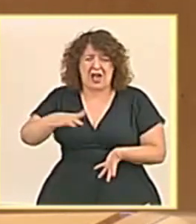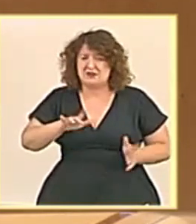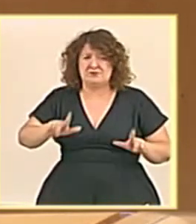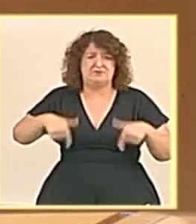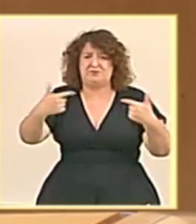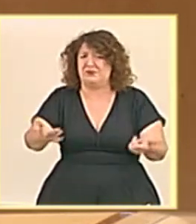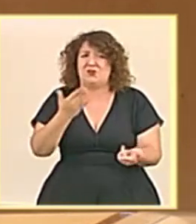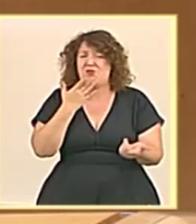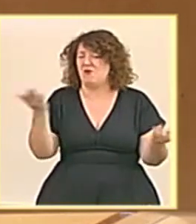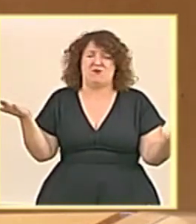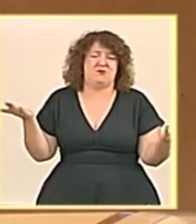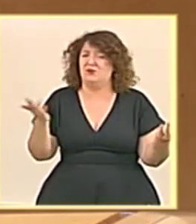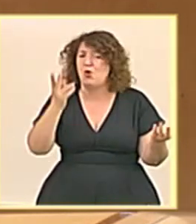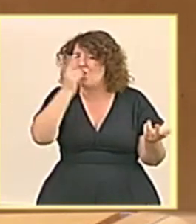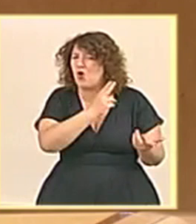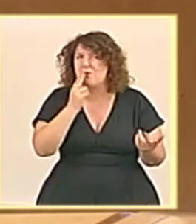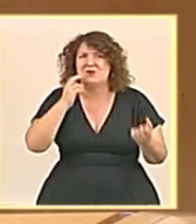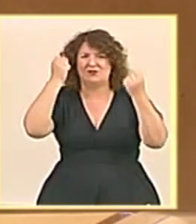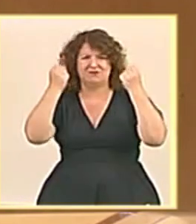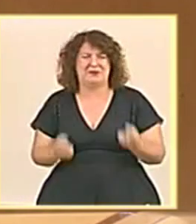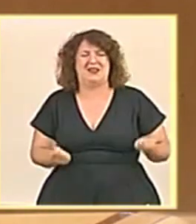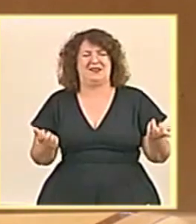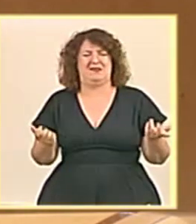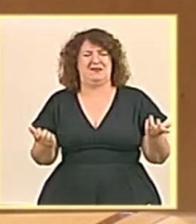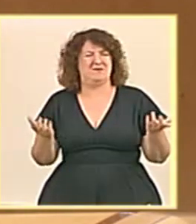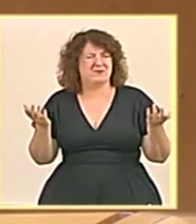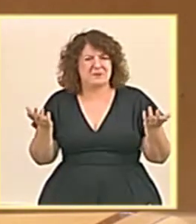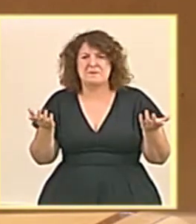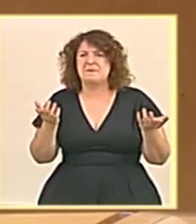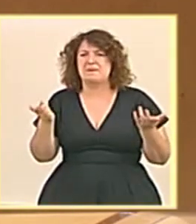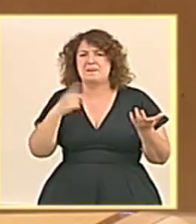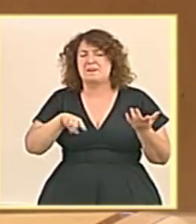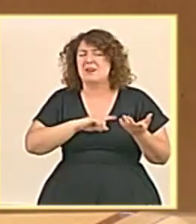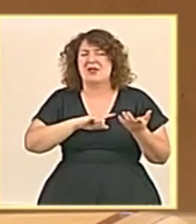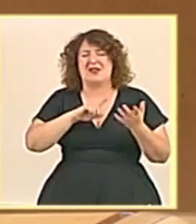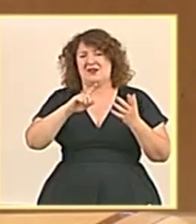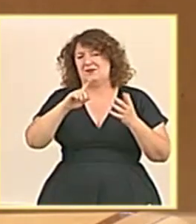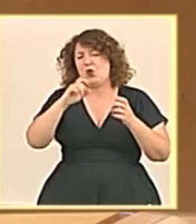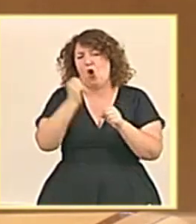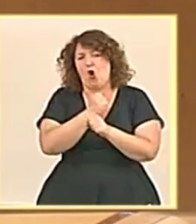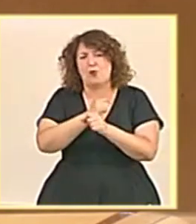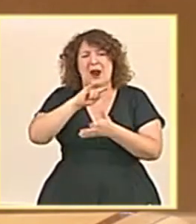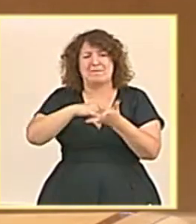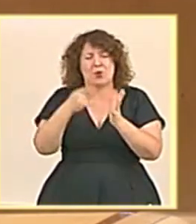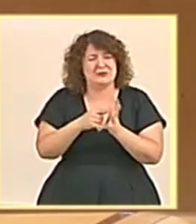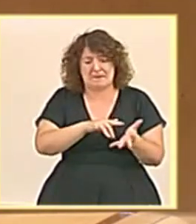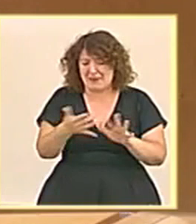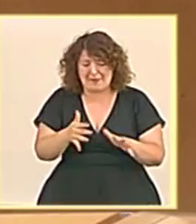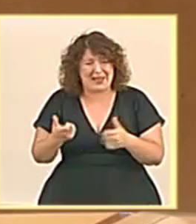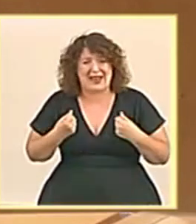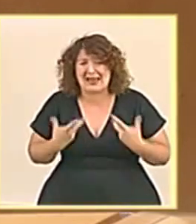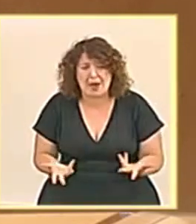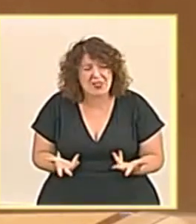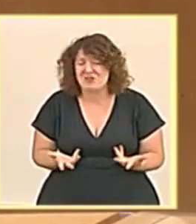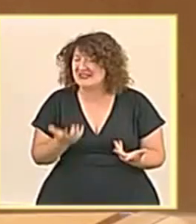Porque mientras que no haya un compromiso firme, mientras que no se ejecuten de manera inmediata los proyectos, sin más